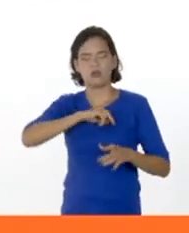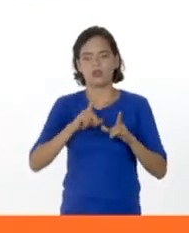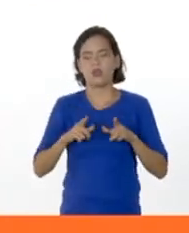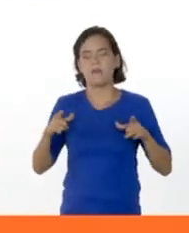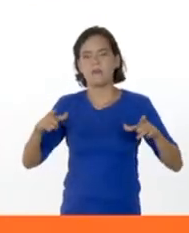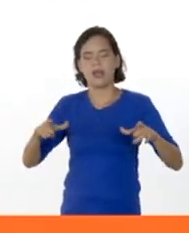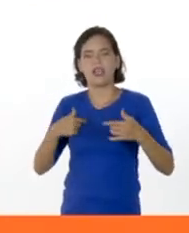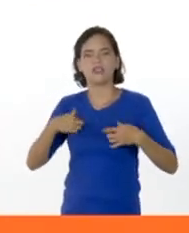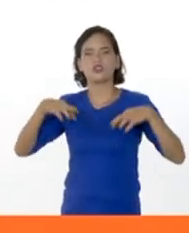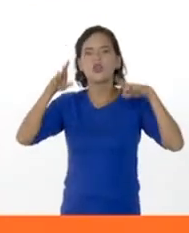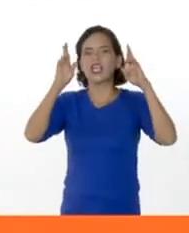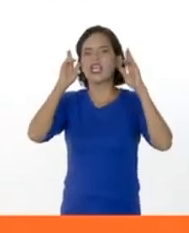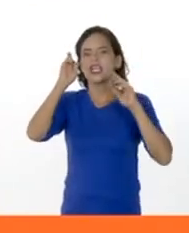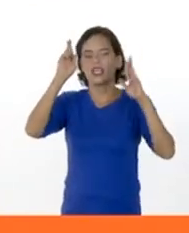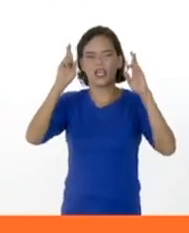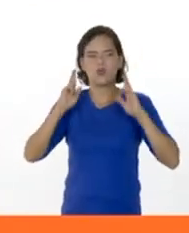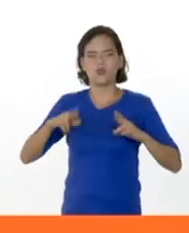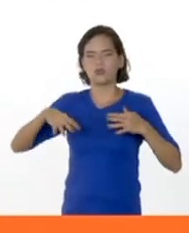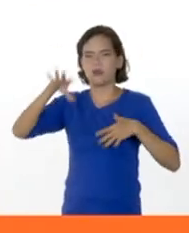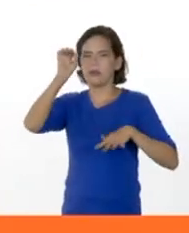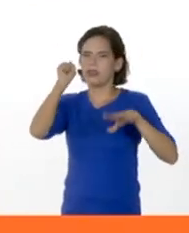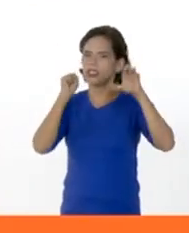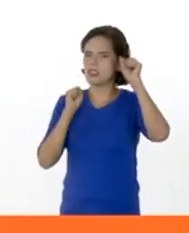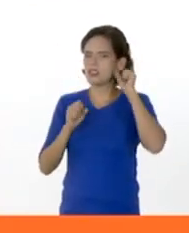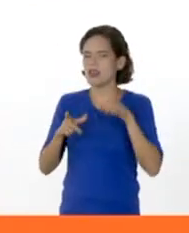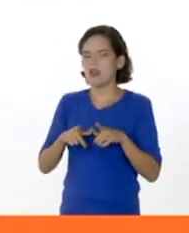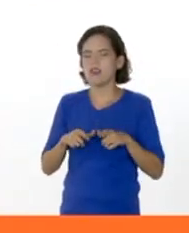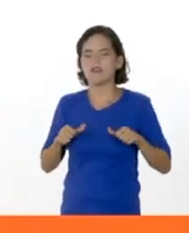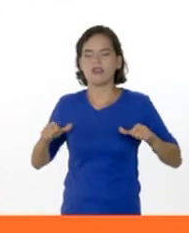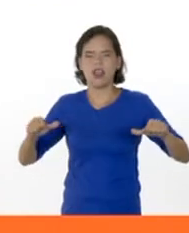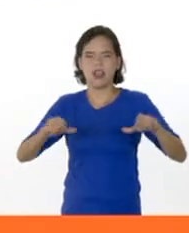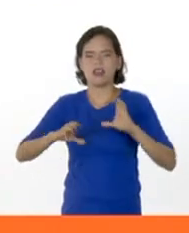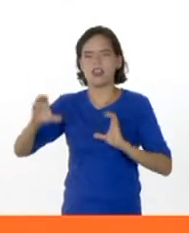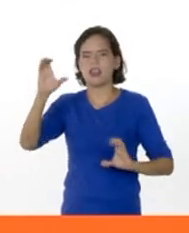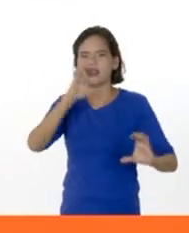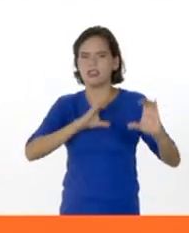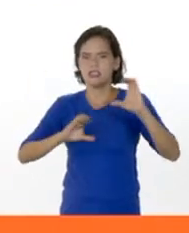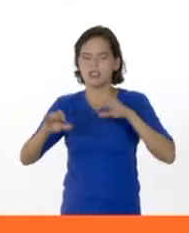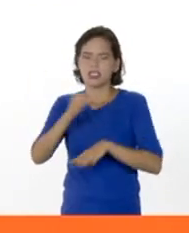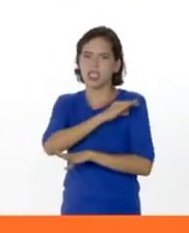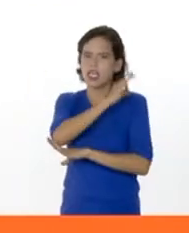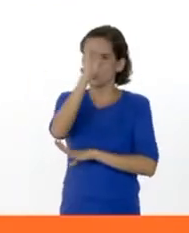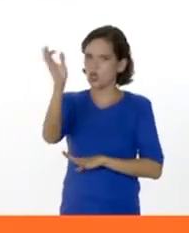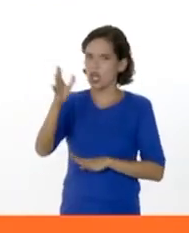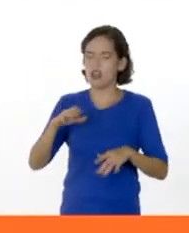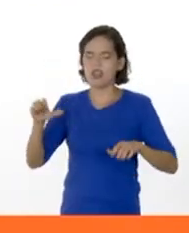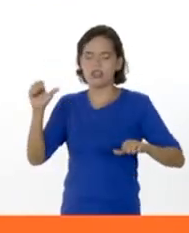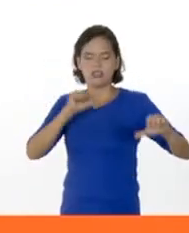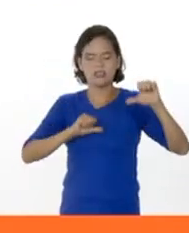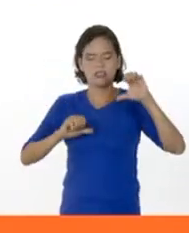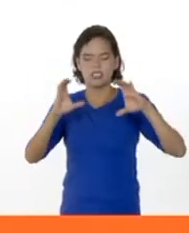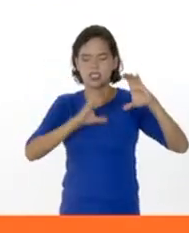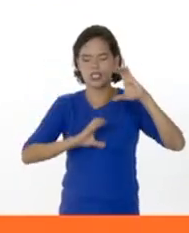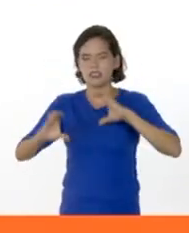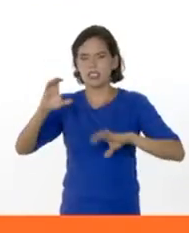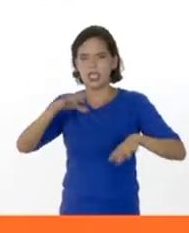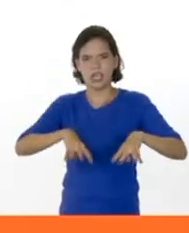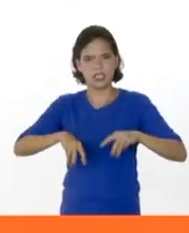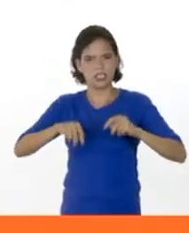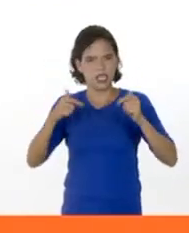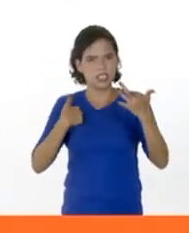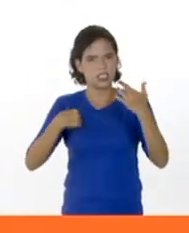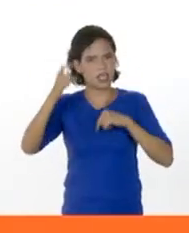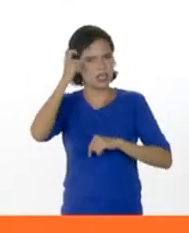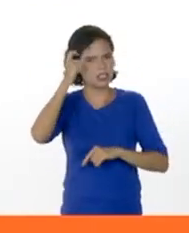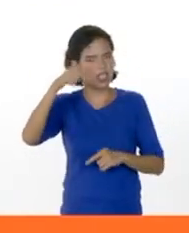Recursos para el Aprendizaje del Área de Ciencias Naturales, Biología y Ciencias de la Tierra. Ya que en el día de hoy, profe,